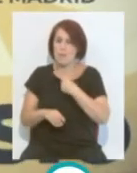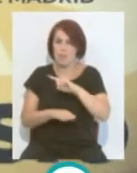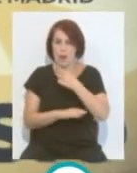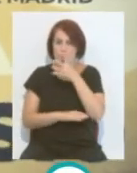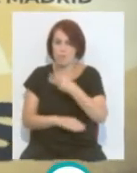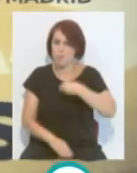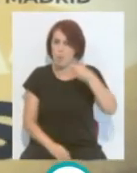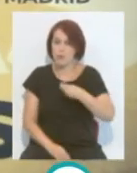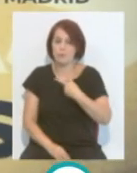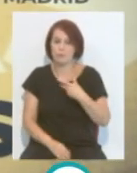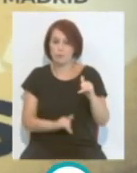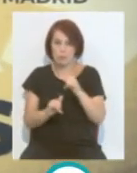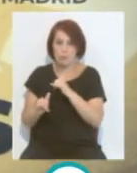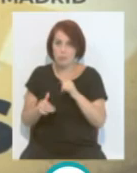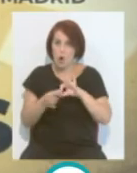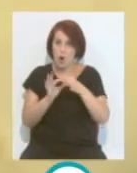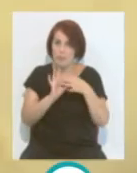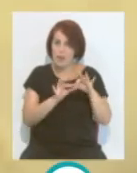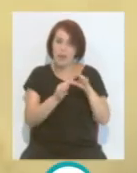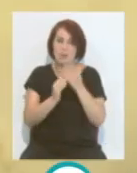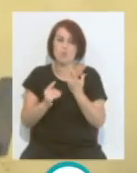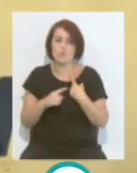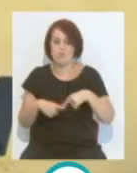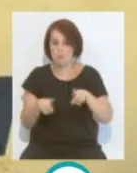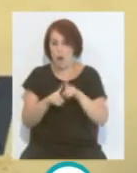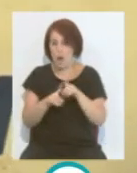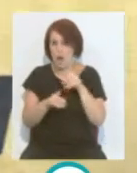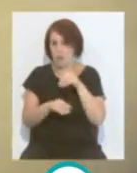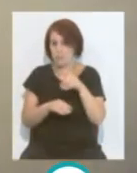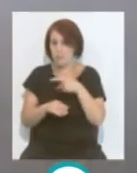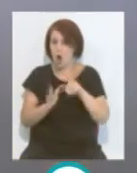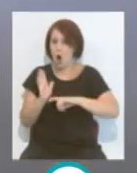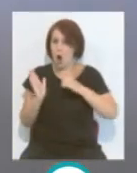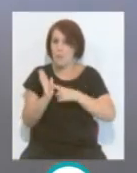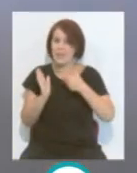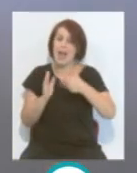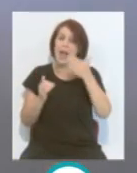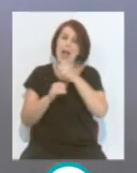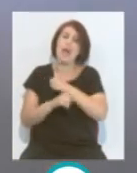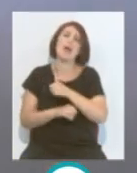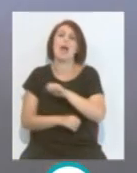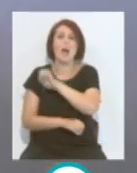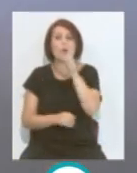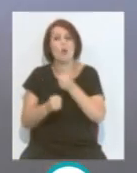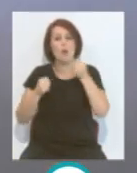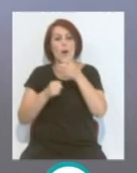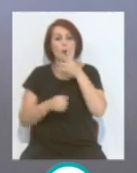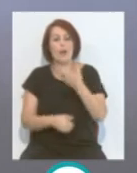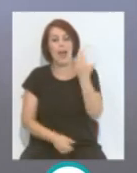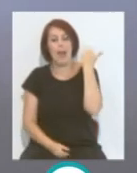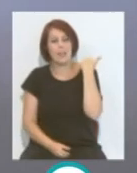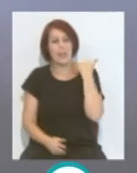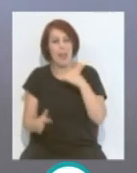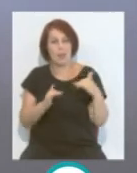Pues disfrutaremos también de esta Olímpica, al igual que disfrutaremos todavía de la absoluta en la Eurocopa porque ayer conseguí en ese partidazo ante